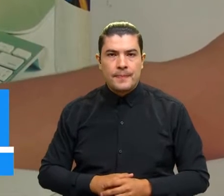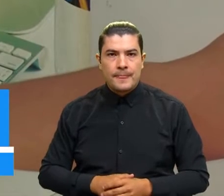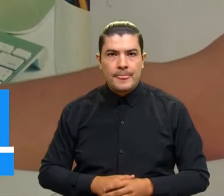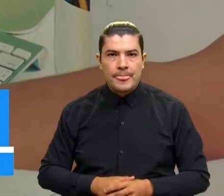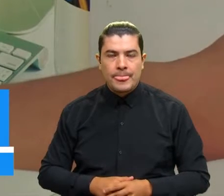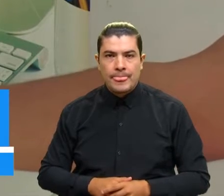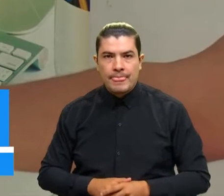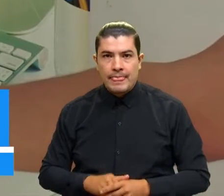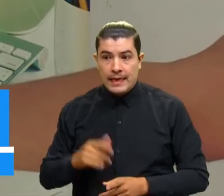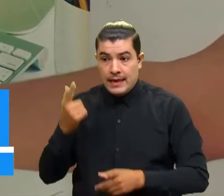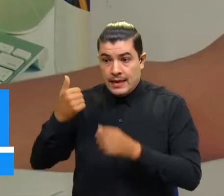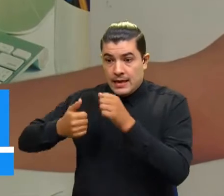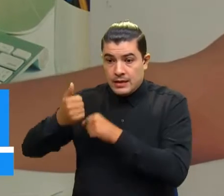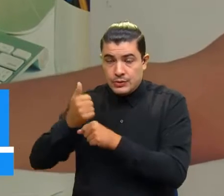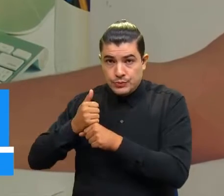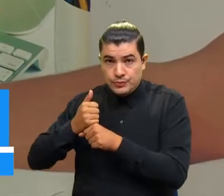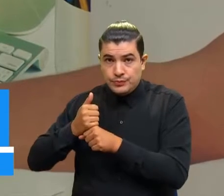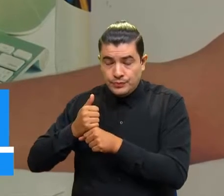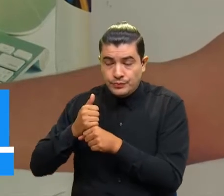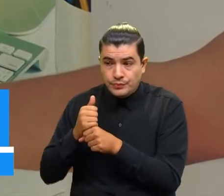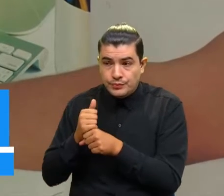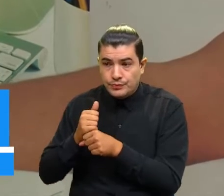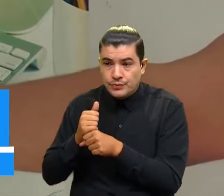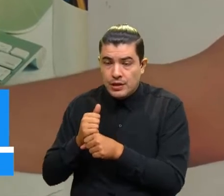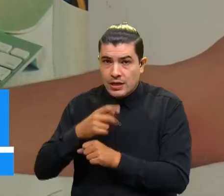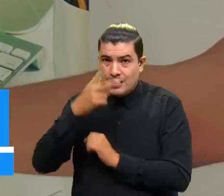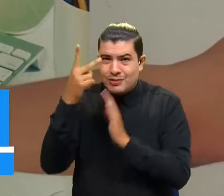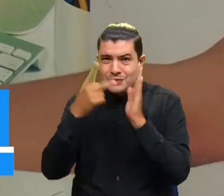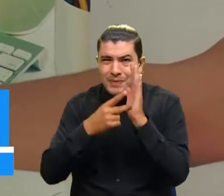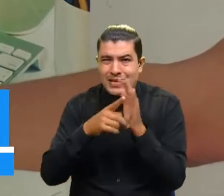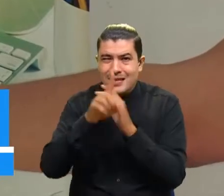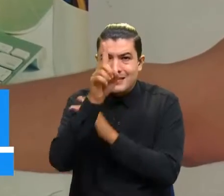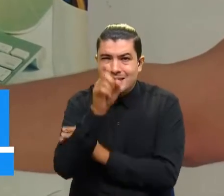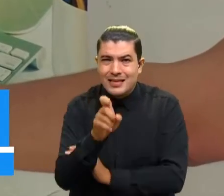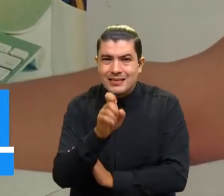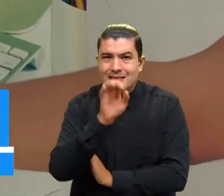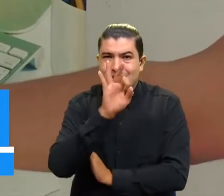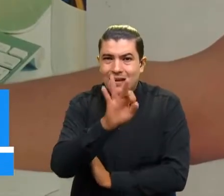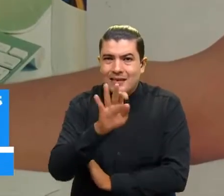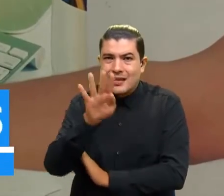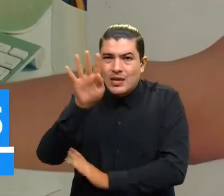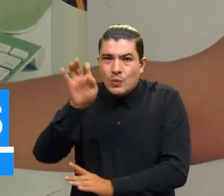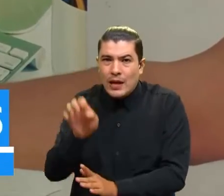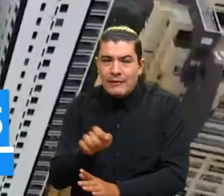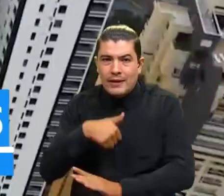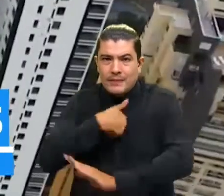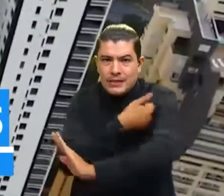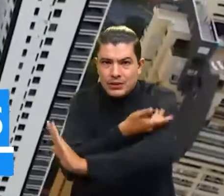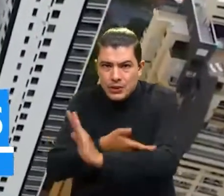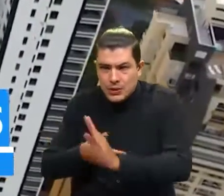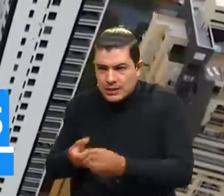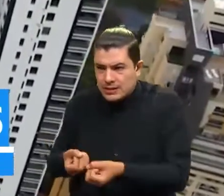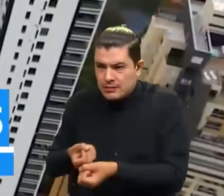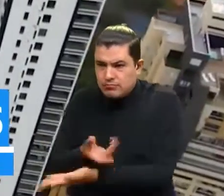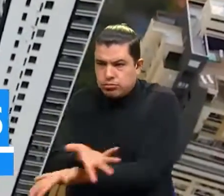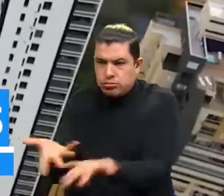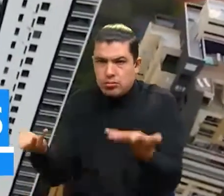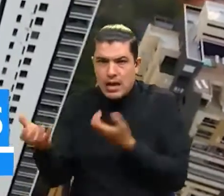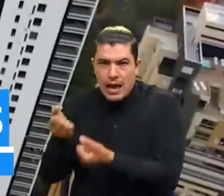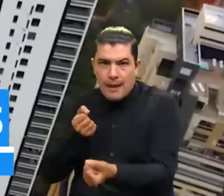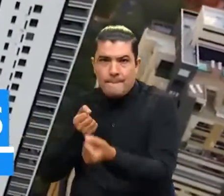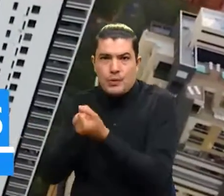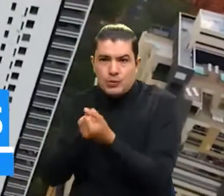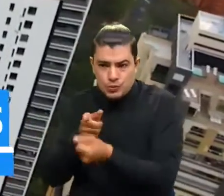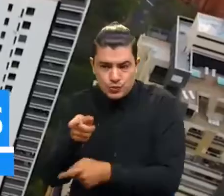2.639 millones de pesos para subsidios de vivienda de interés social. El